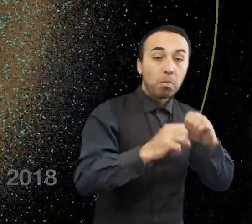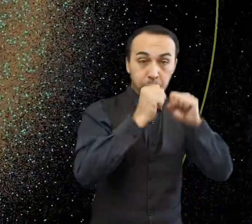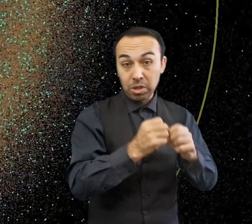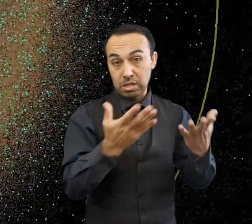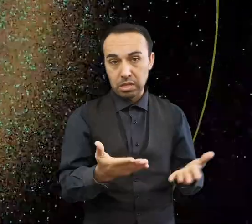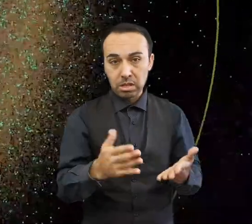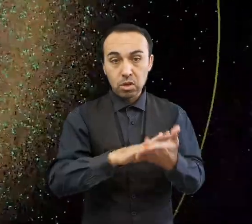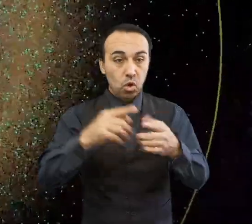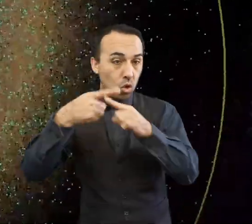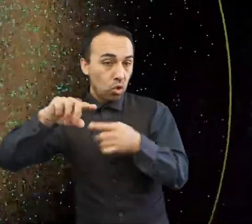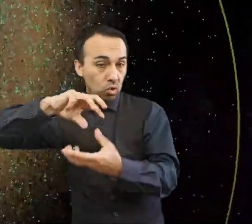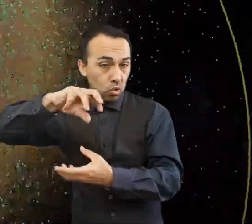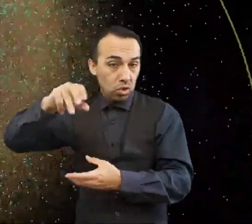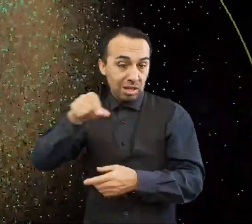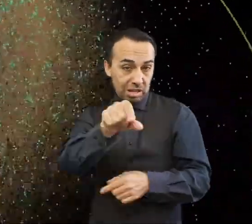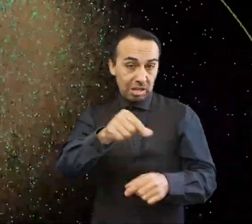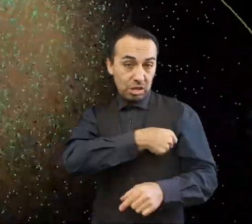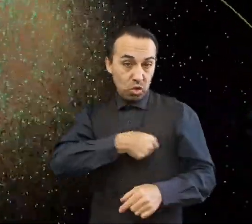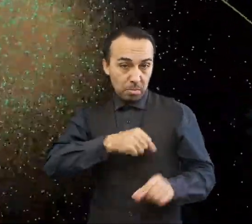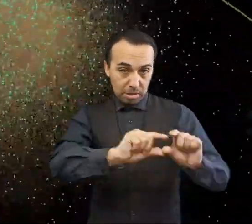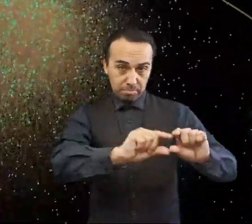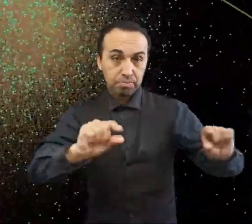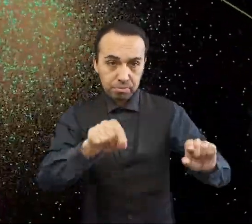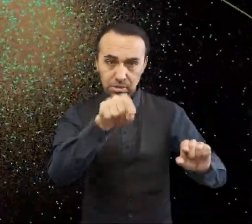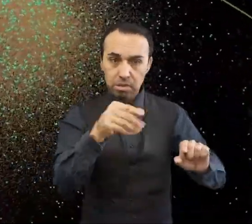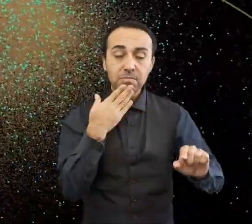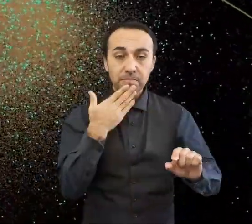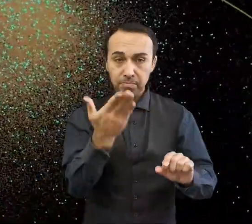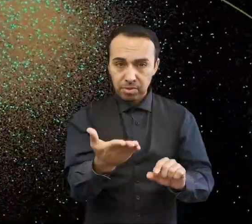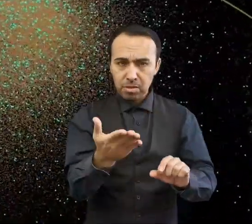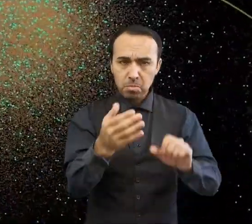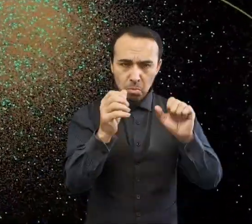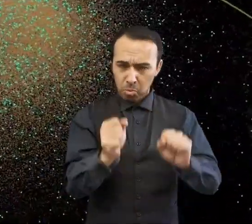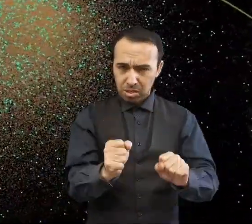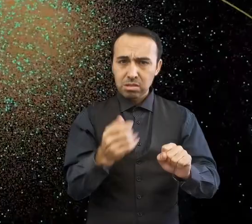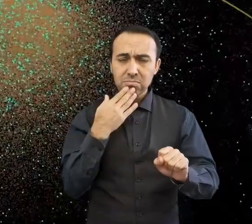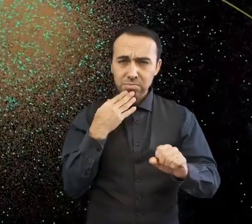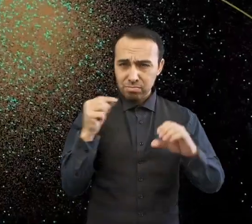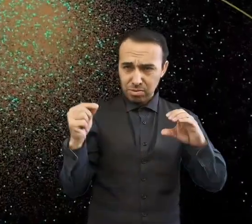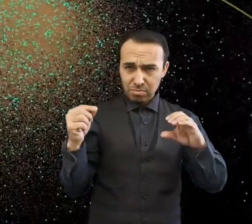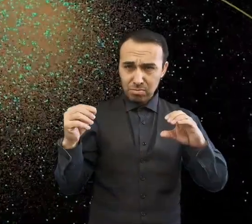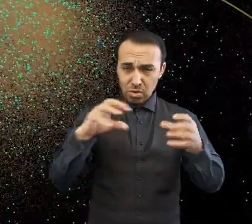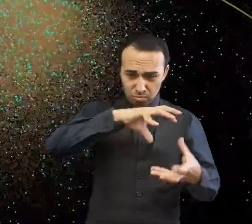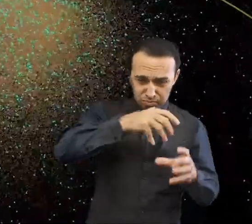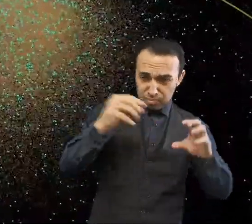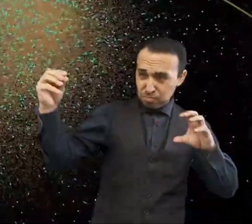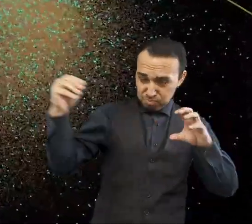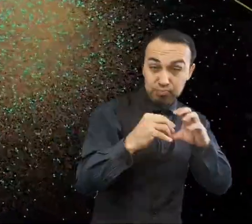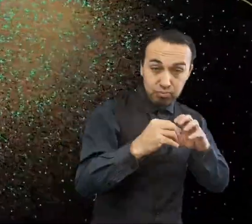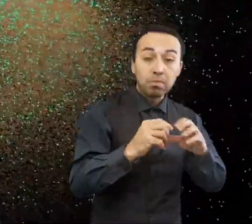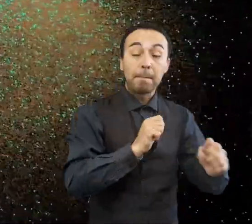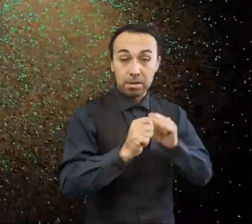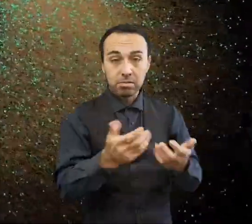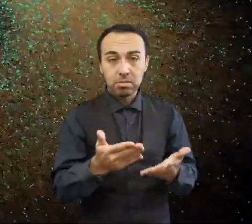Venus y hasta Mercurio, y que también pueden chocar con nuestro planeta. También tenemos los asteroides Amor, que